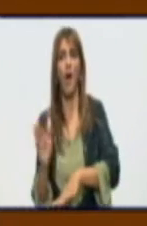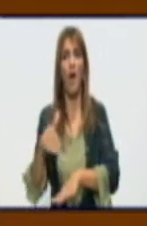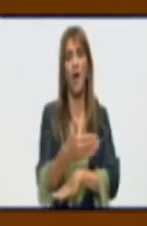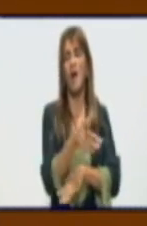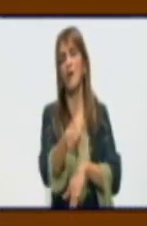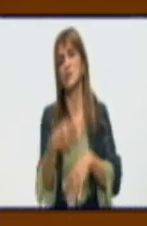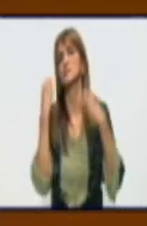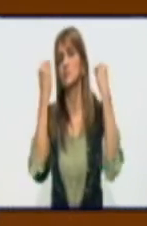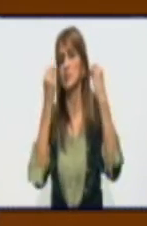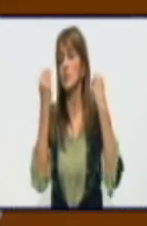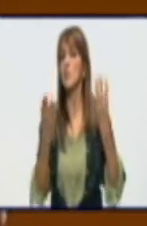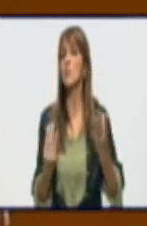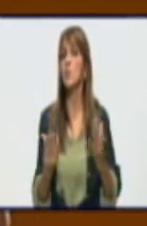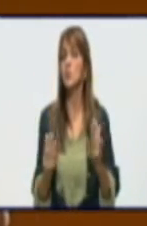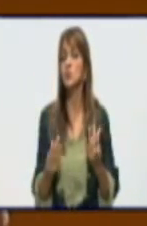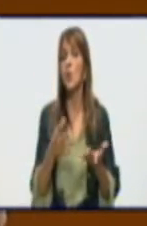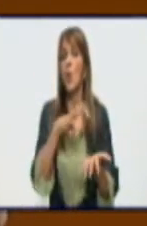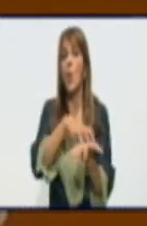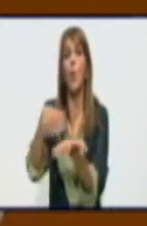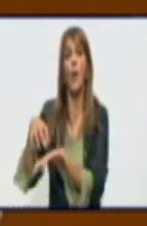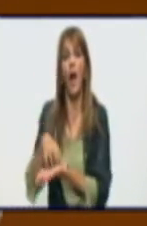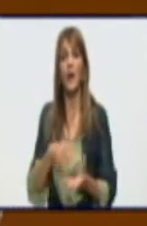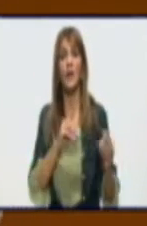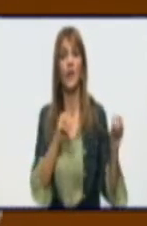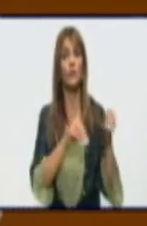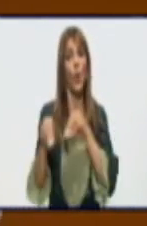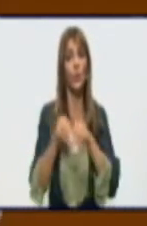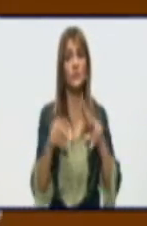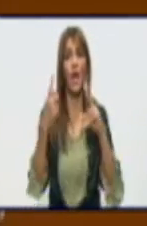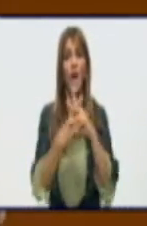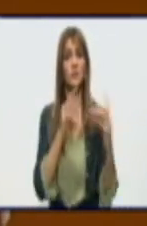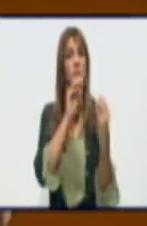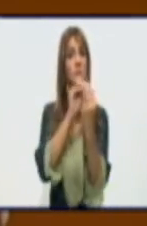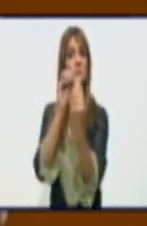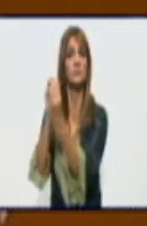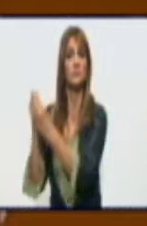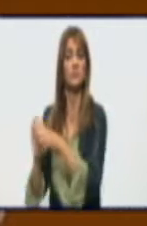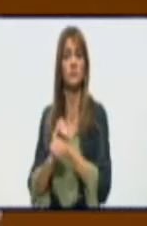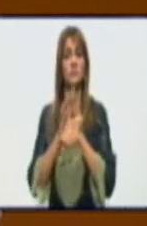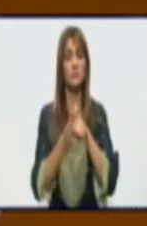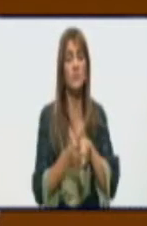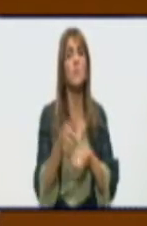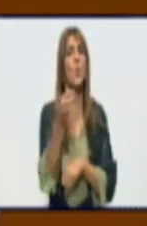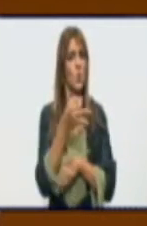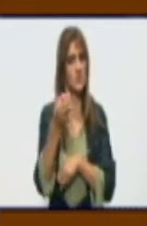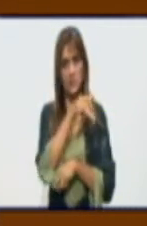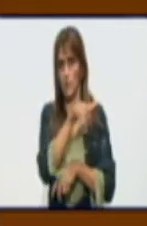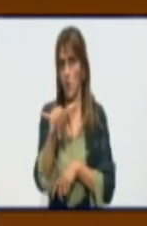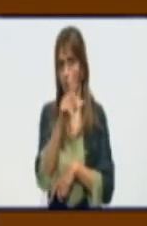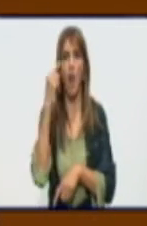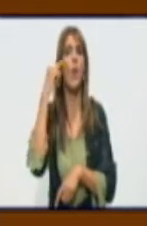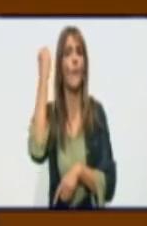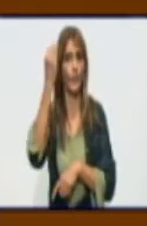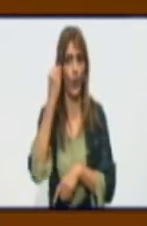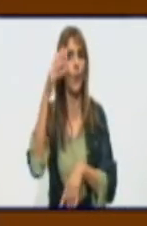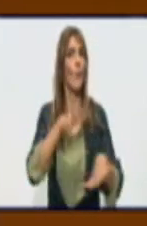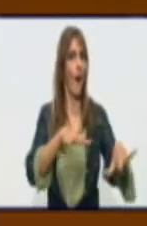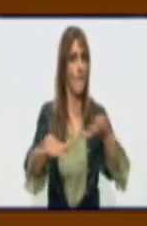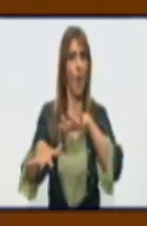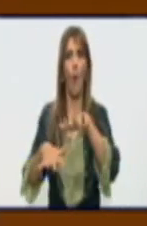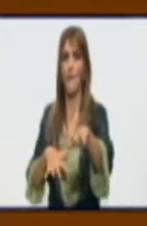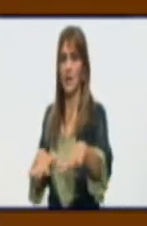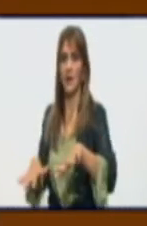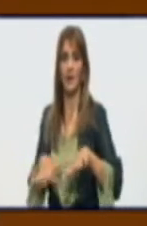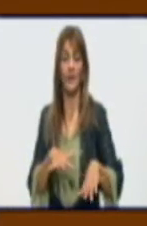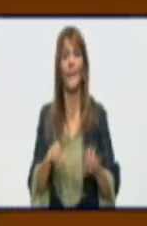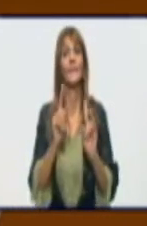entre lugares donde hay transmisión y lugares que no hay transmisión, entre municipios también, de igual manera. Y en este sentido,